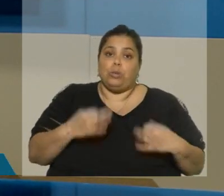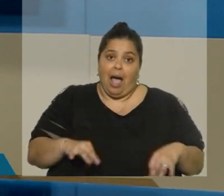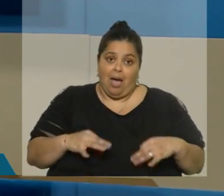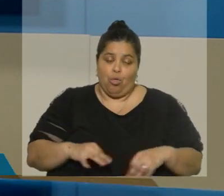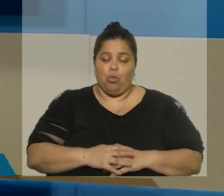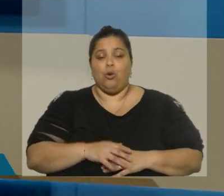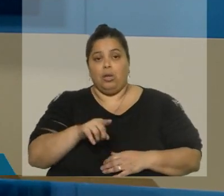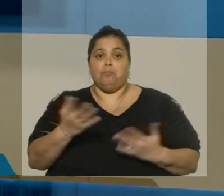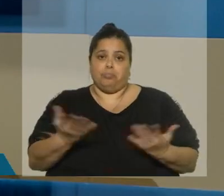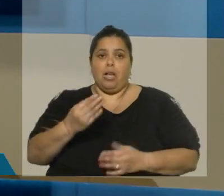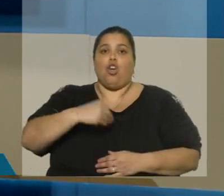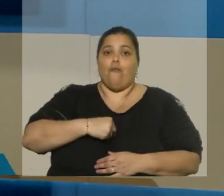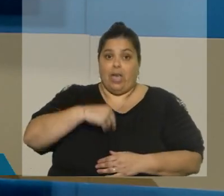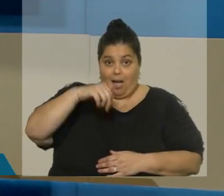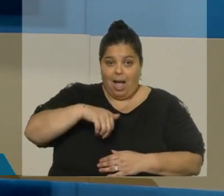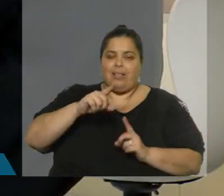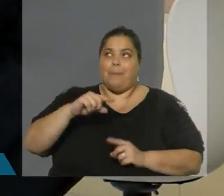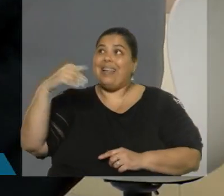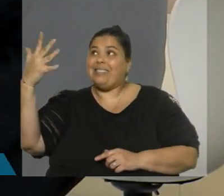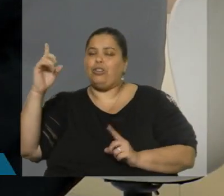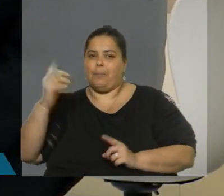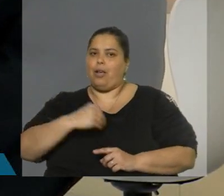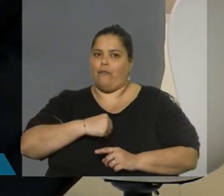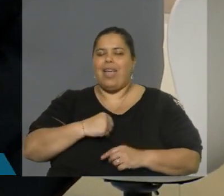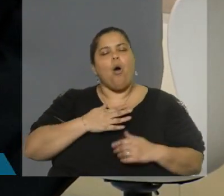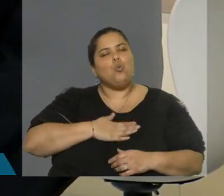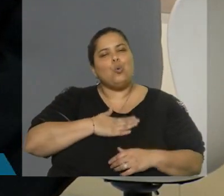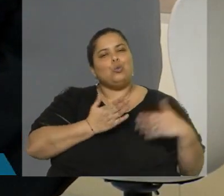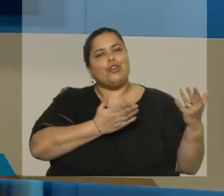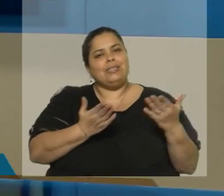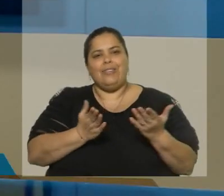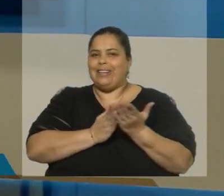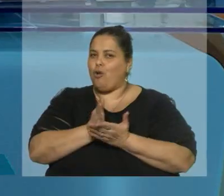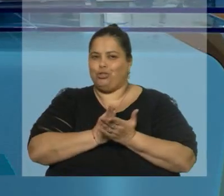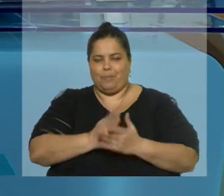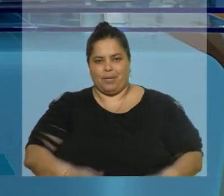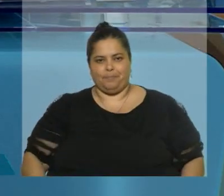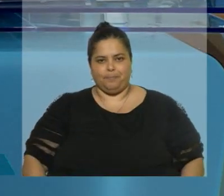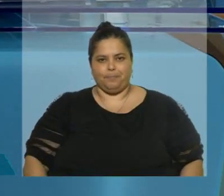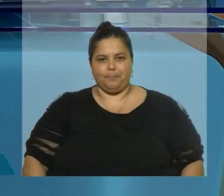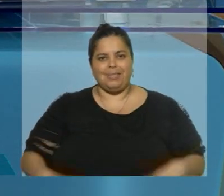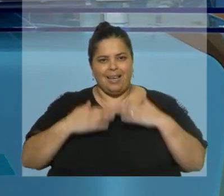y en la que se confía acá y también en el exterior. Un gusto recibirte, Luis, como siempre. A ustedes. Gracias. Vamos con el informe.